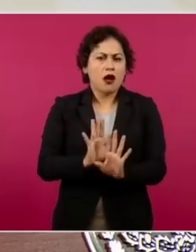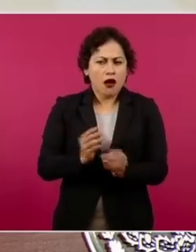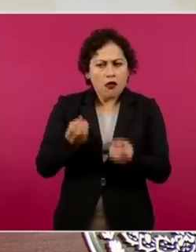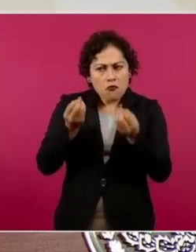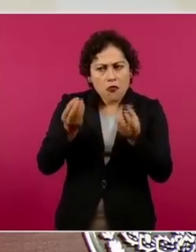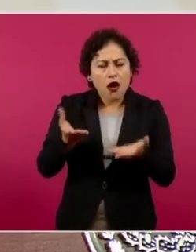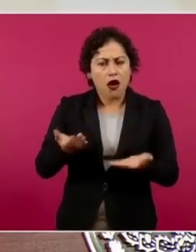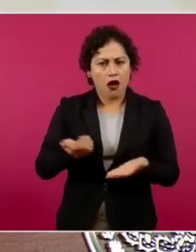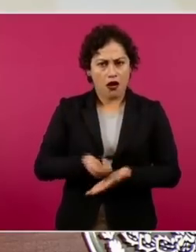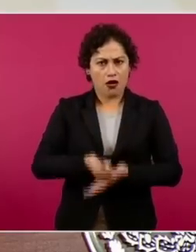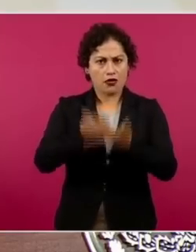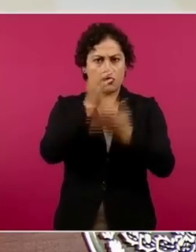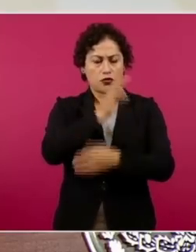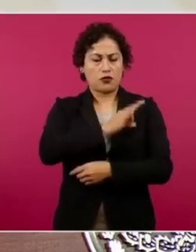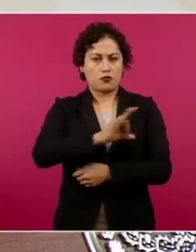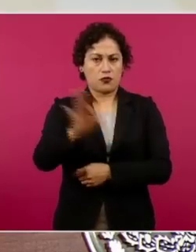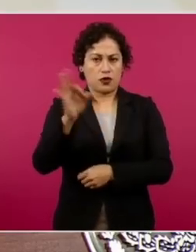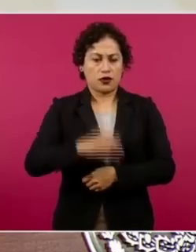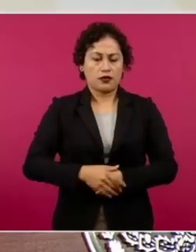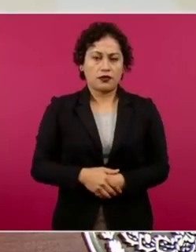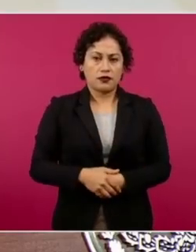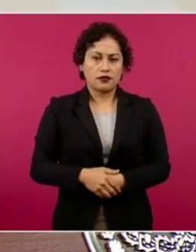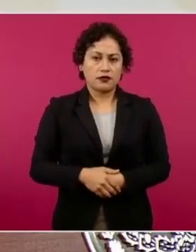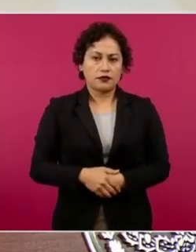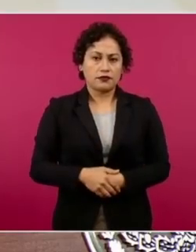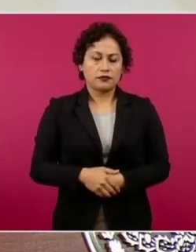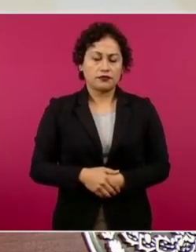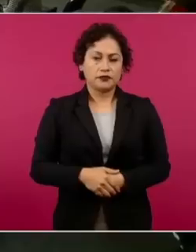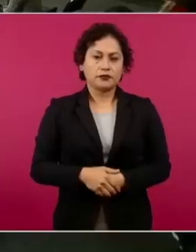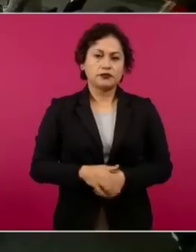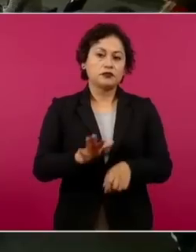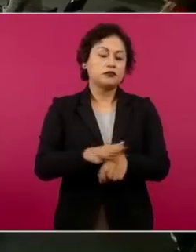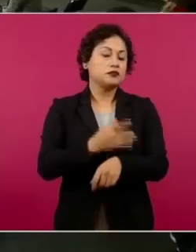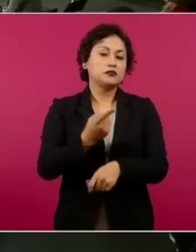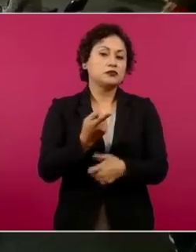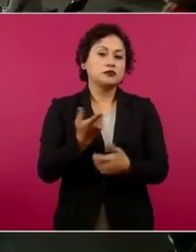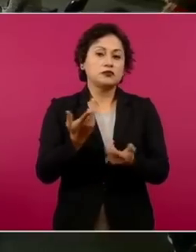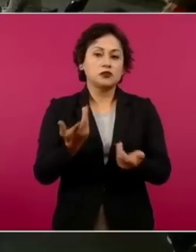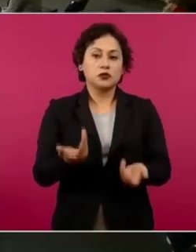no se puede ser